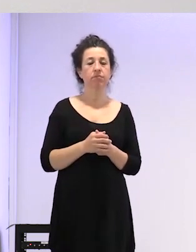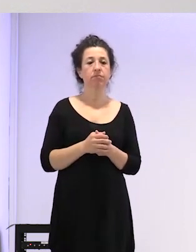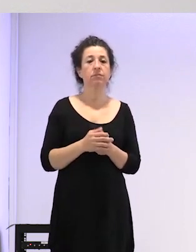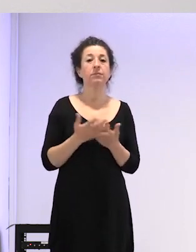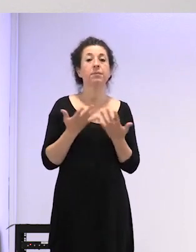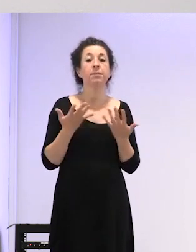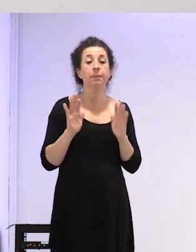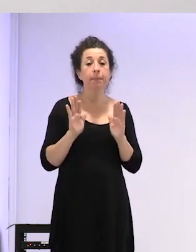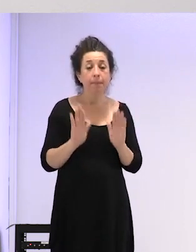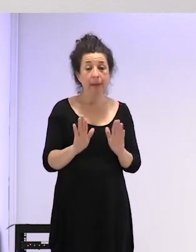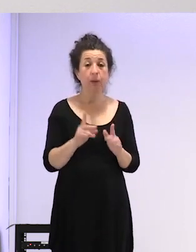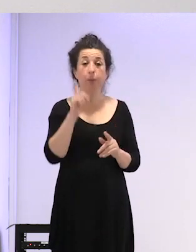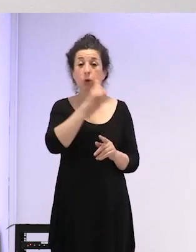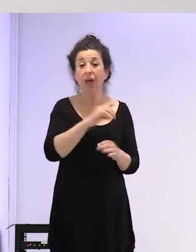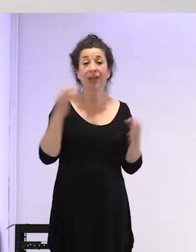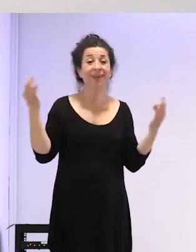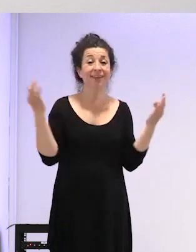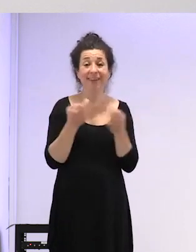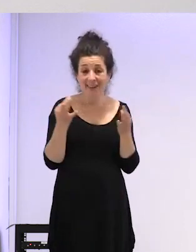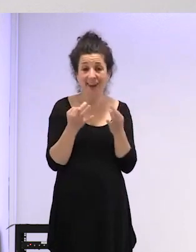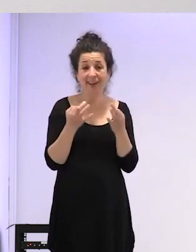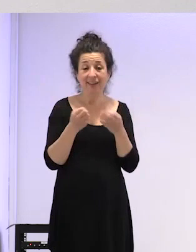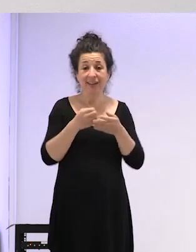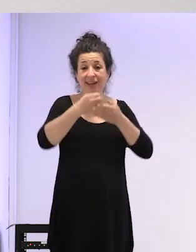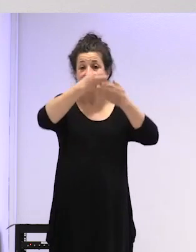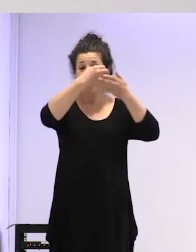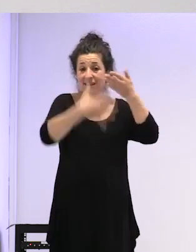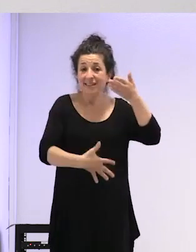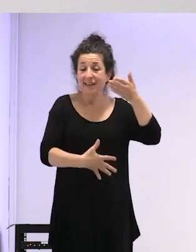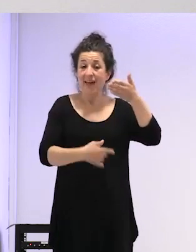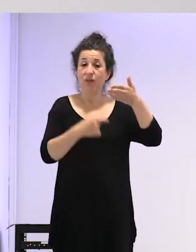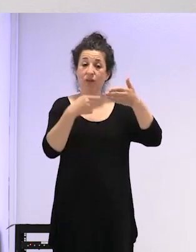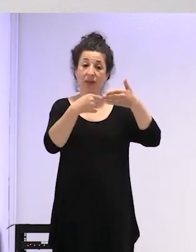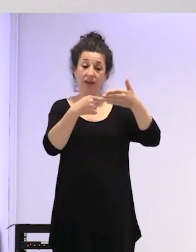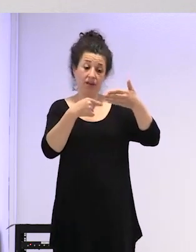lo que es una putada es que no esté en el listado de indicaciones